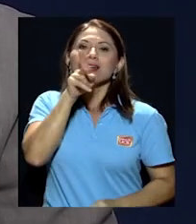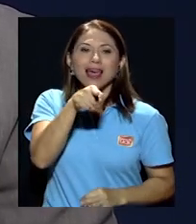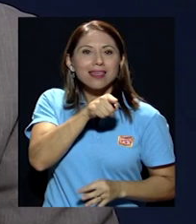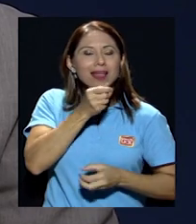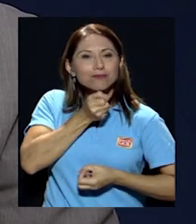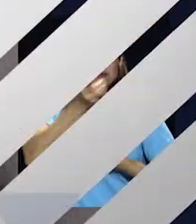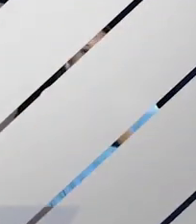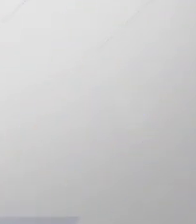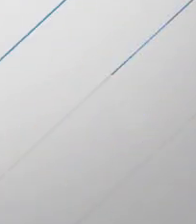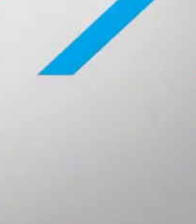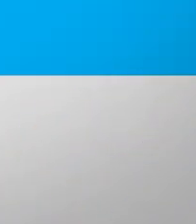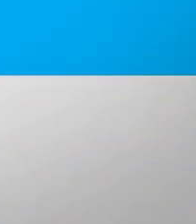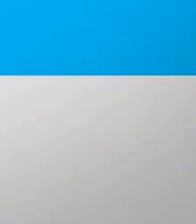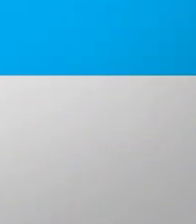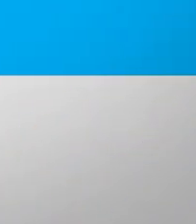a toda la ciudadanía.